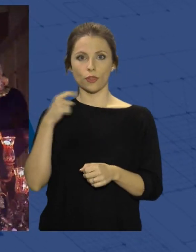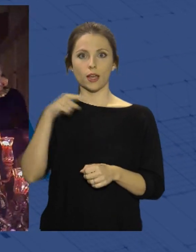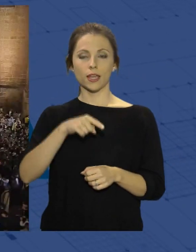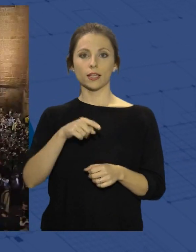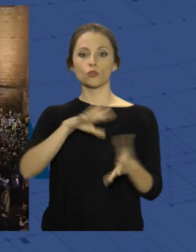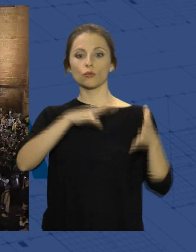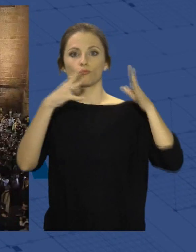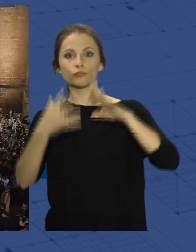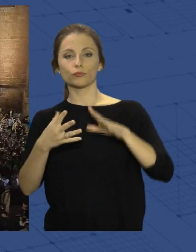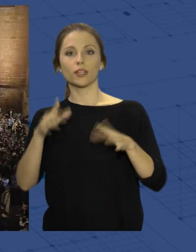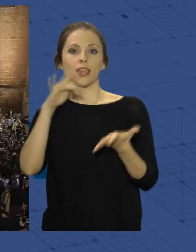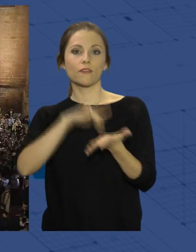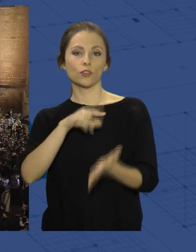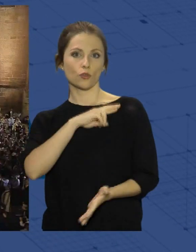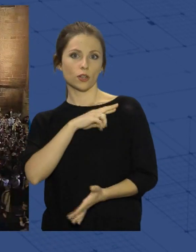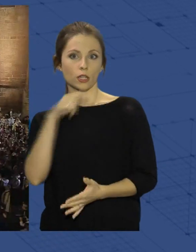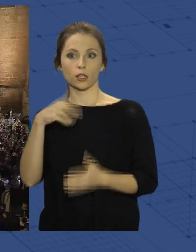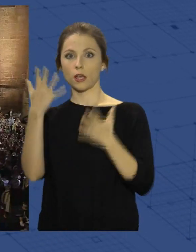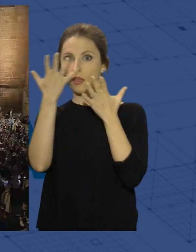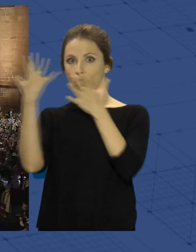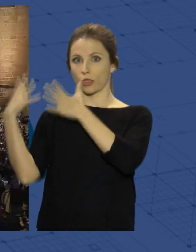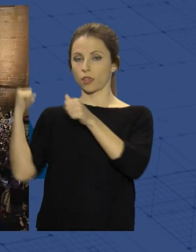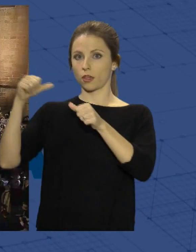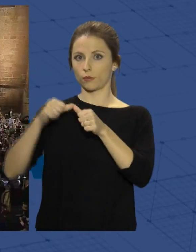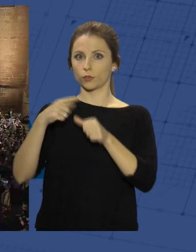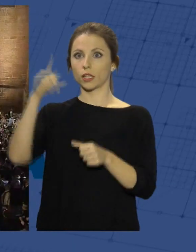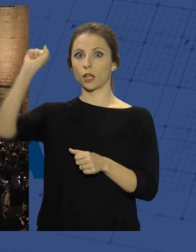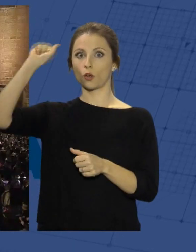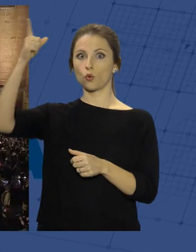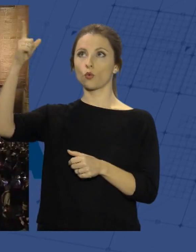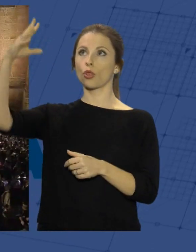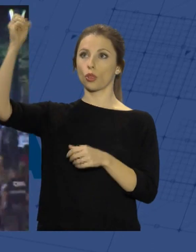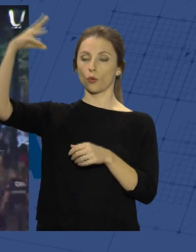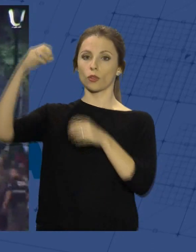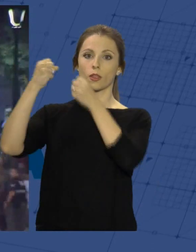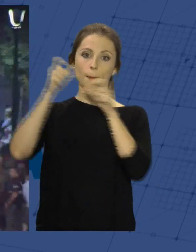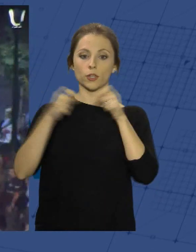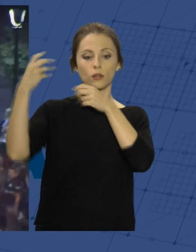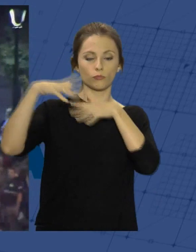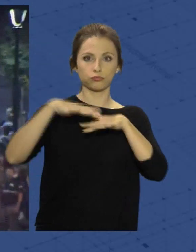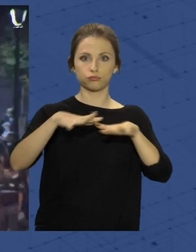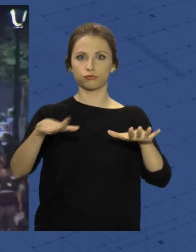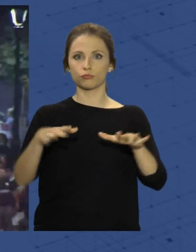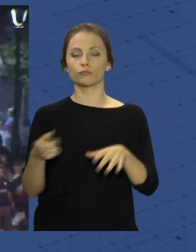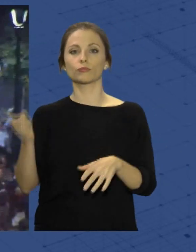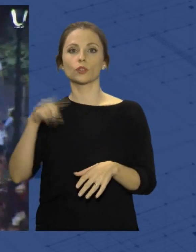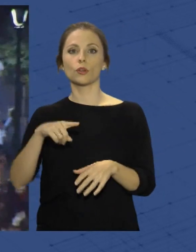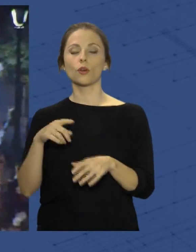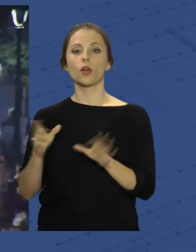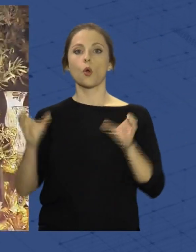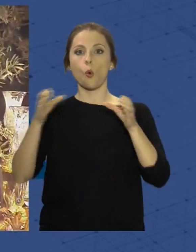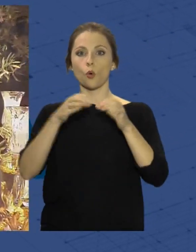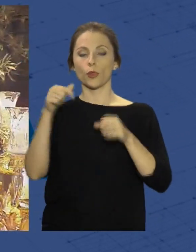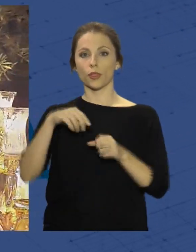importante de la última década, llevando la luz de Dios a todas las calles de la ciudad, con motivo del 75 aniversario de la agrupación de hermandades y cofradías de